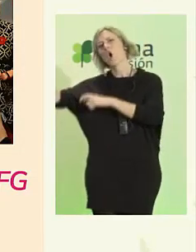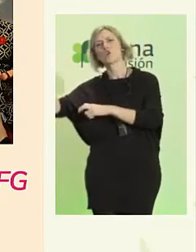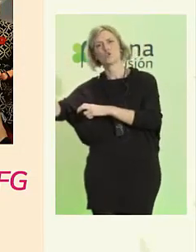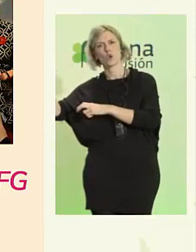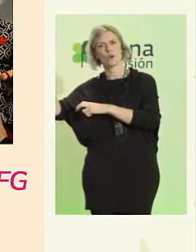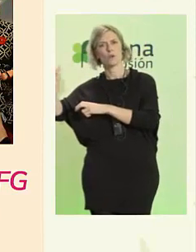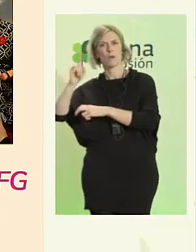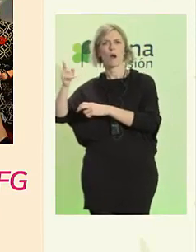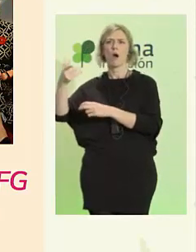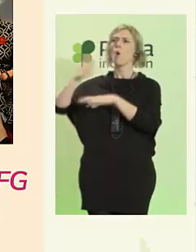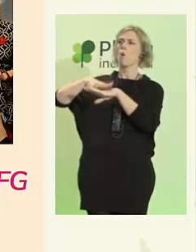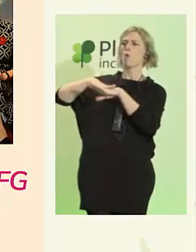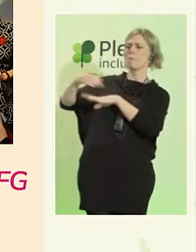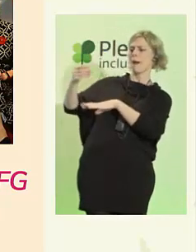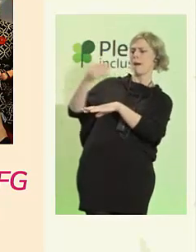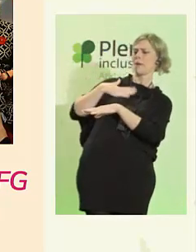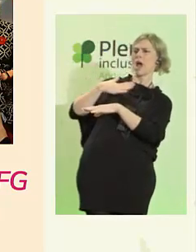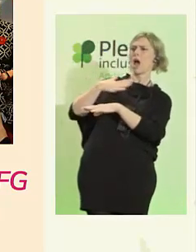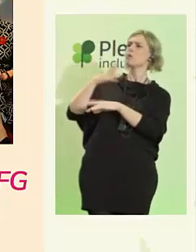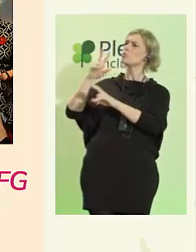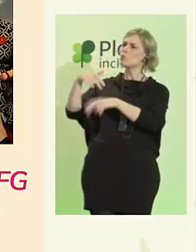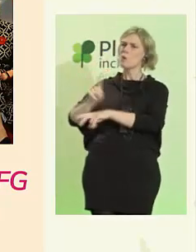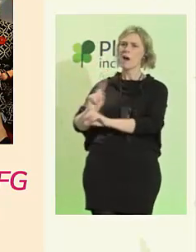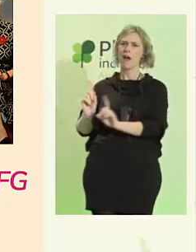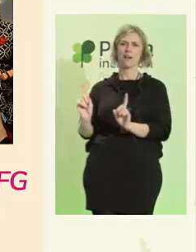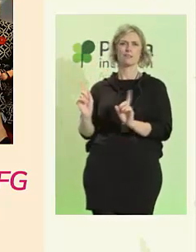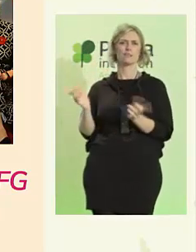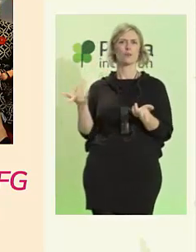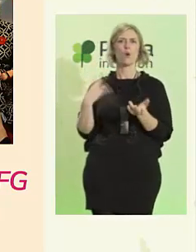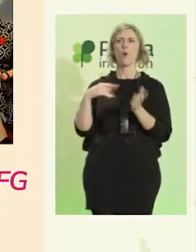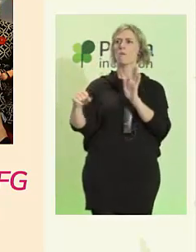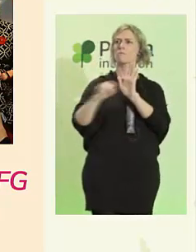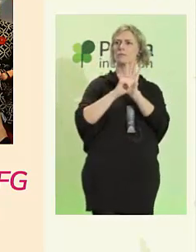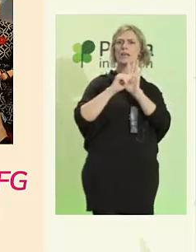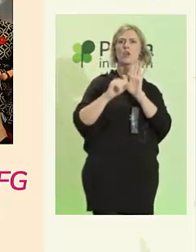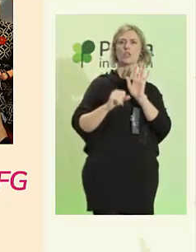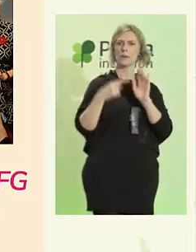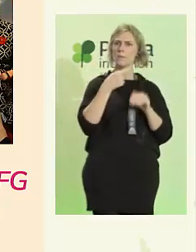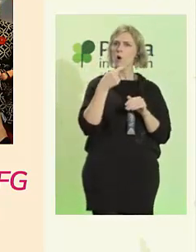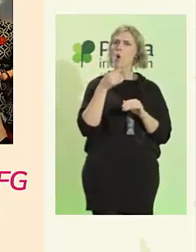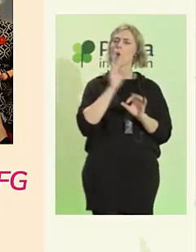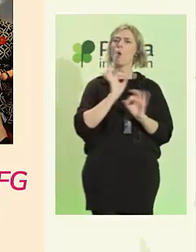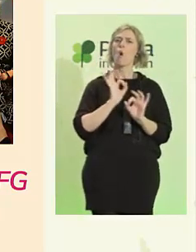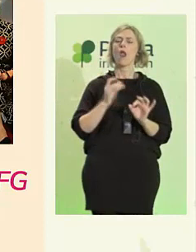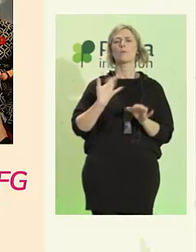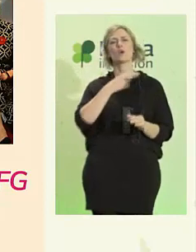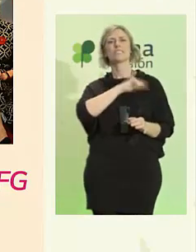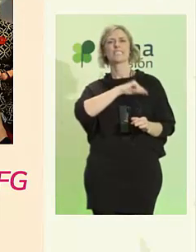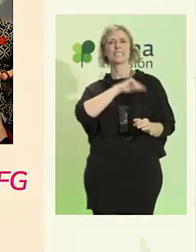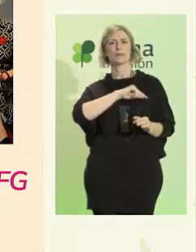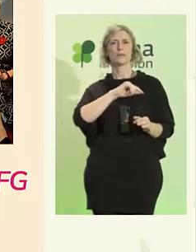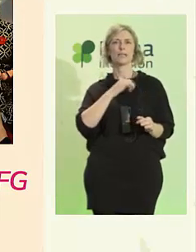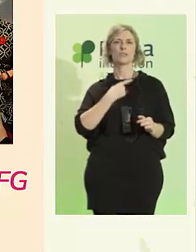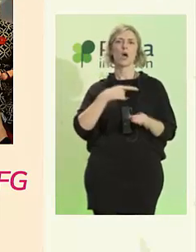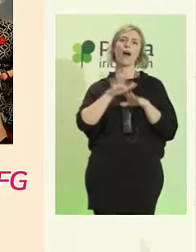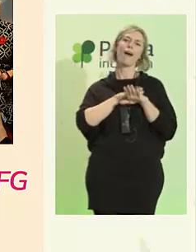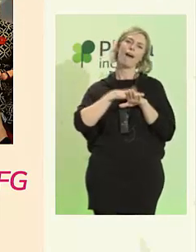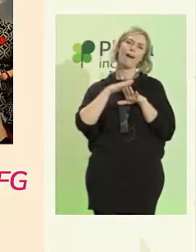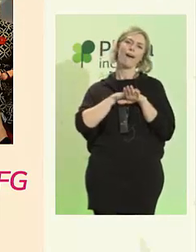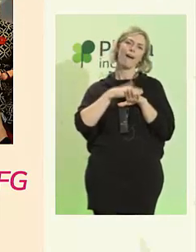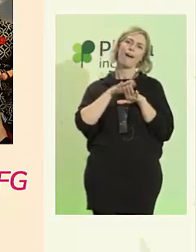estereotipos, contra ese pensamiento maternalista o paternalista y desafiar la